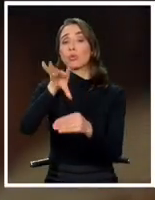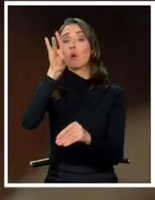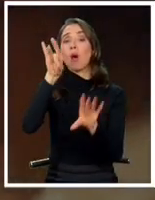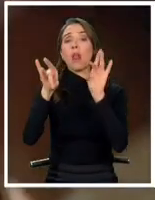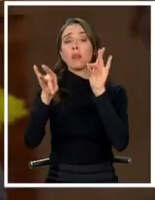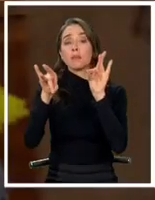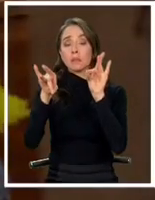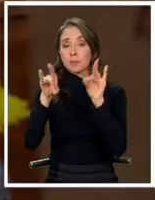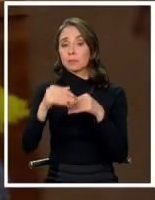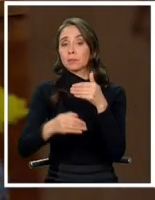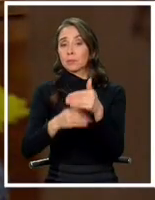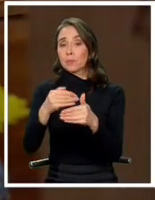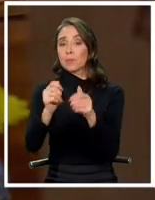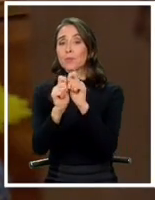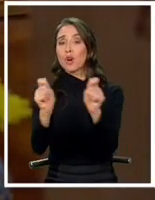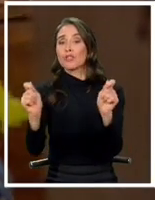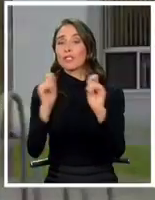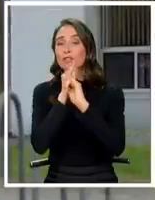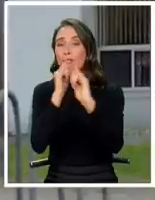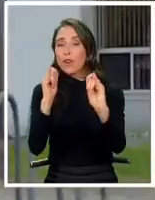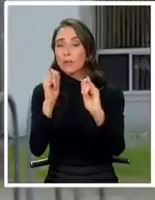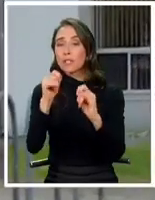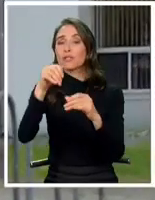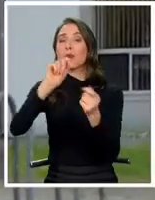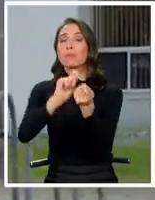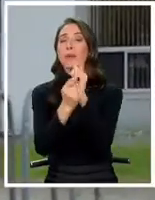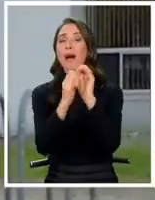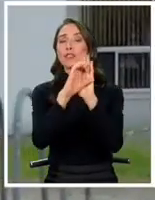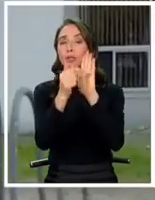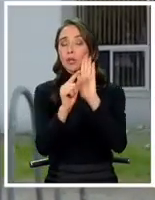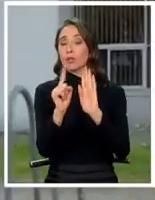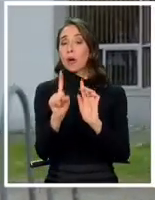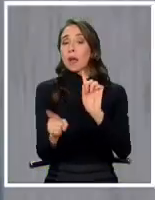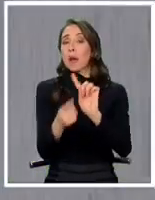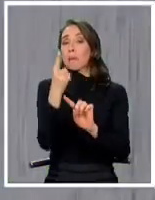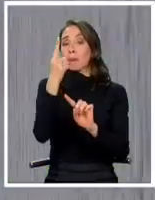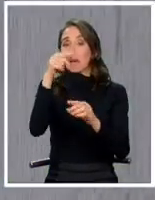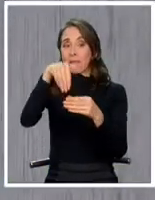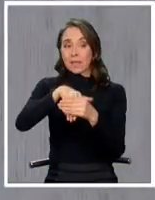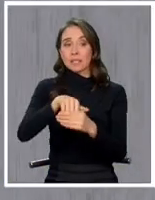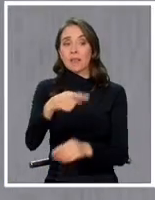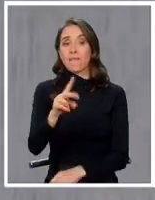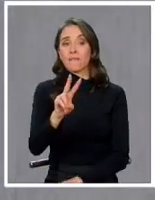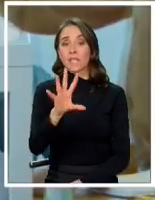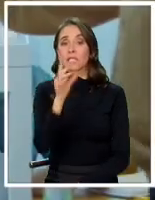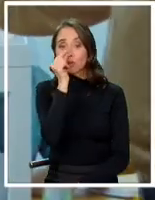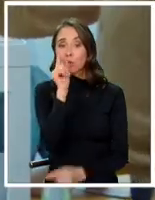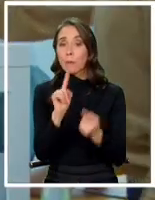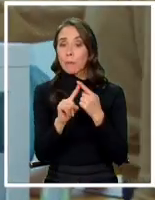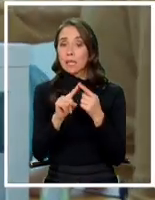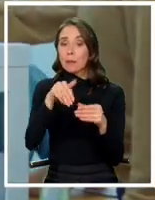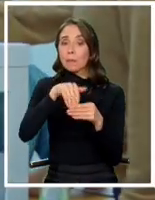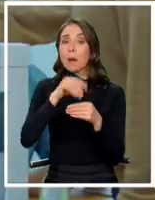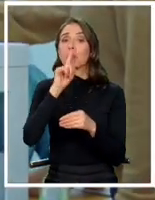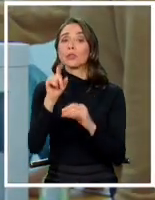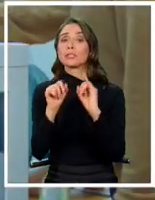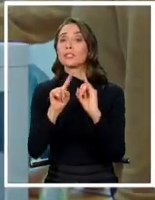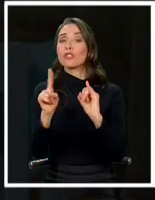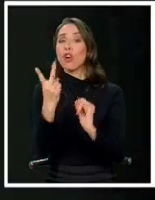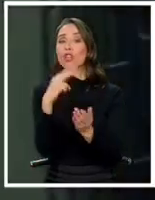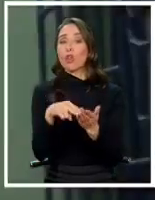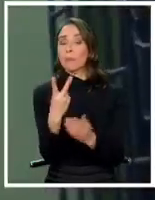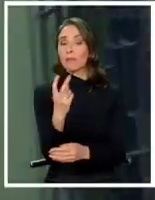Campaña vinculada al proceso constituyente que no es la primera de cara a una elección. Participa este 25 de octubre en el plebiscito nacional